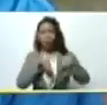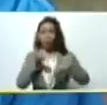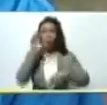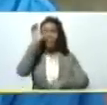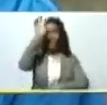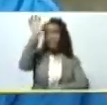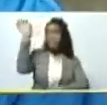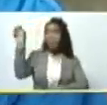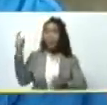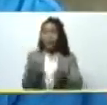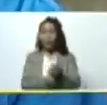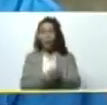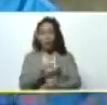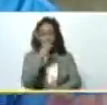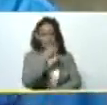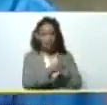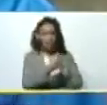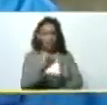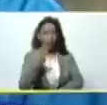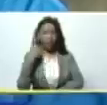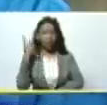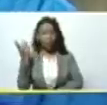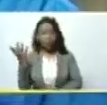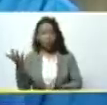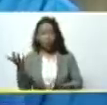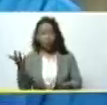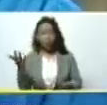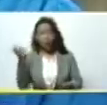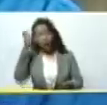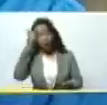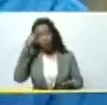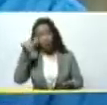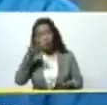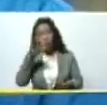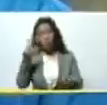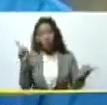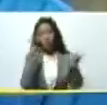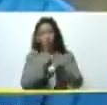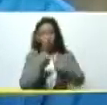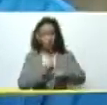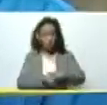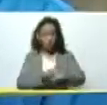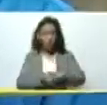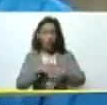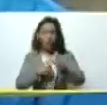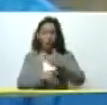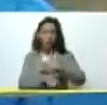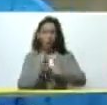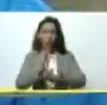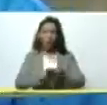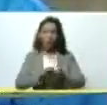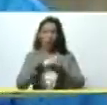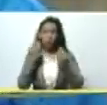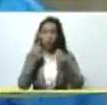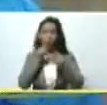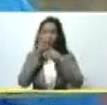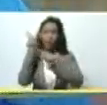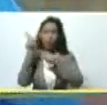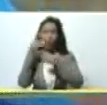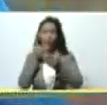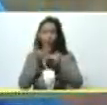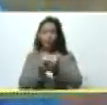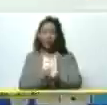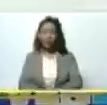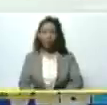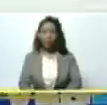hermanos visitas de inversionistas extranjeros que en el corto plazo vamos a estar aterrizando mucho de ellos muchas gracias